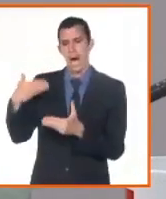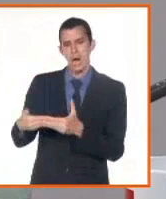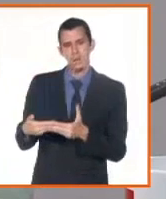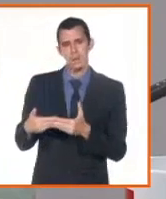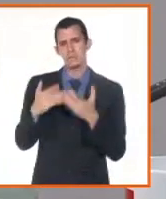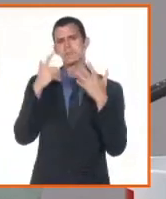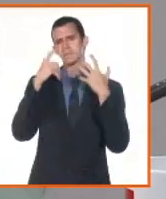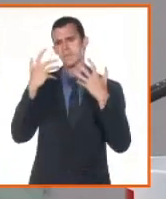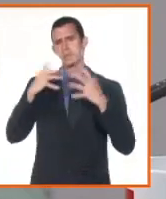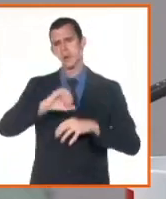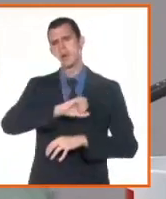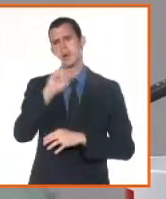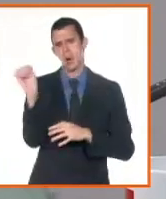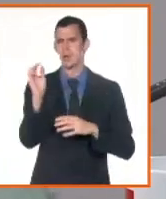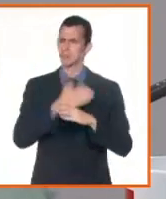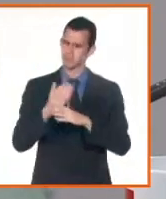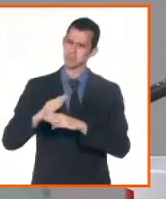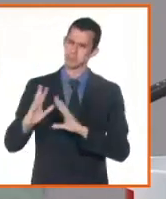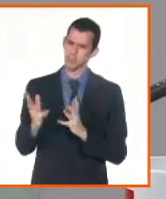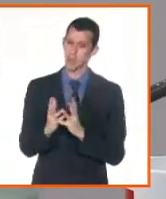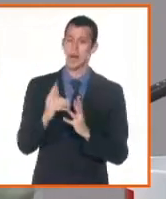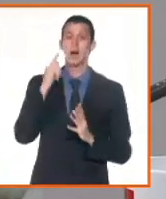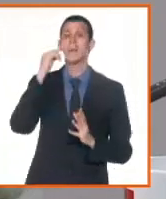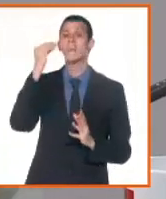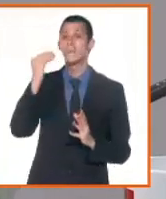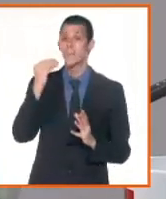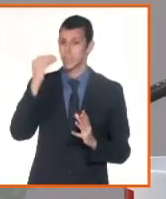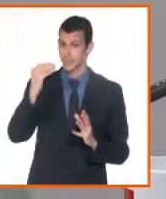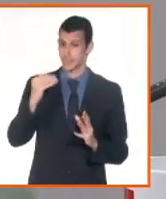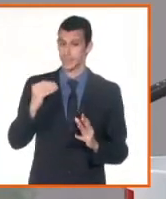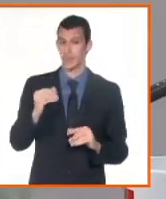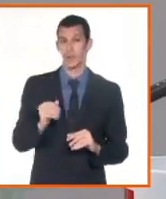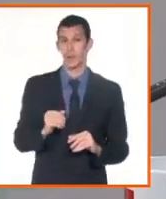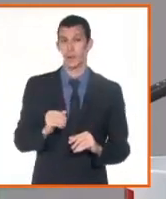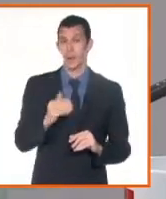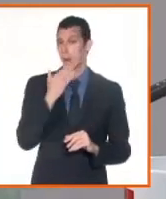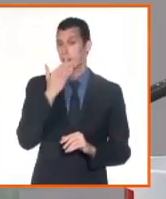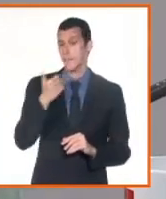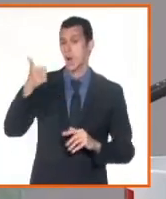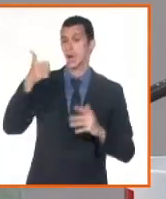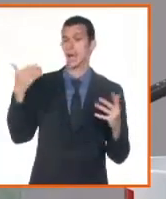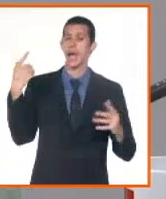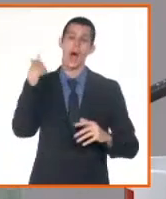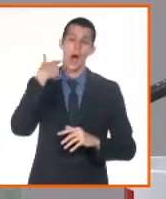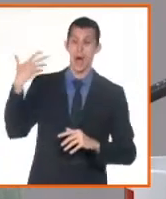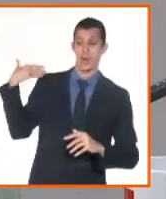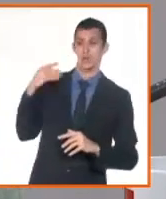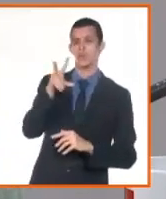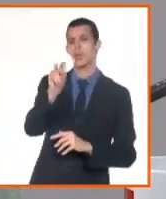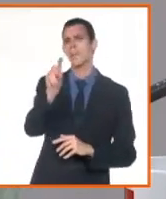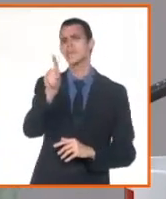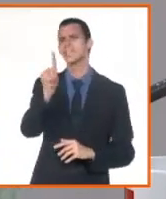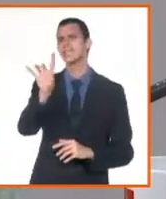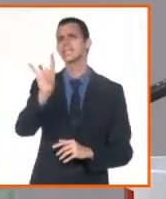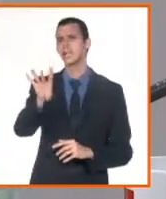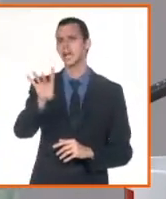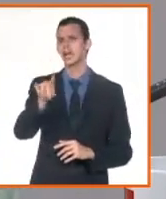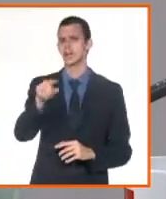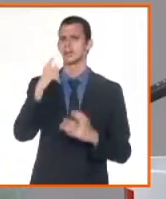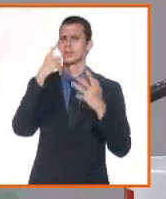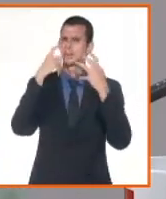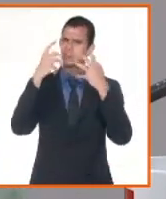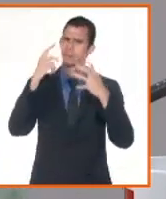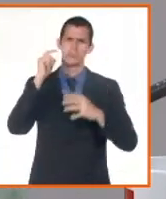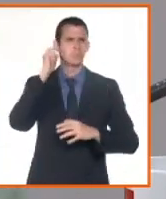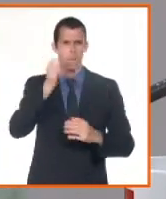a partir del 2015, cuando se apruebe el decreto ley 335 que hacía referencia a la directora general, se